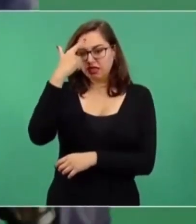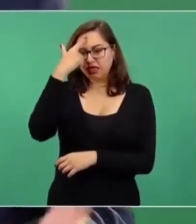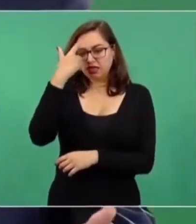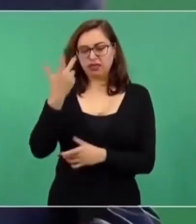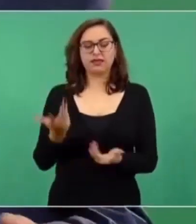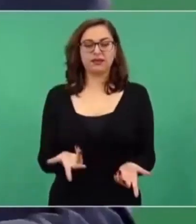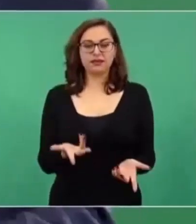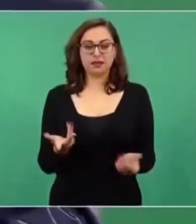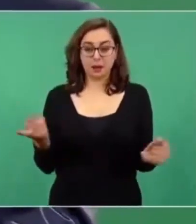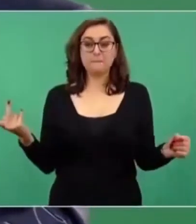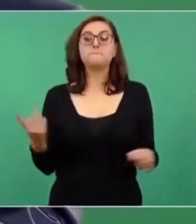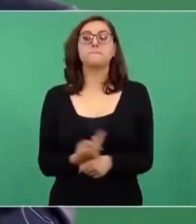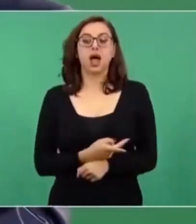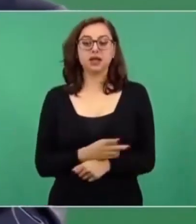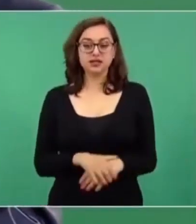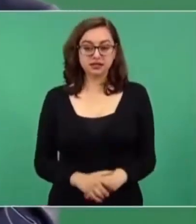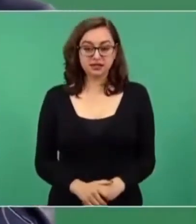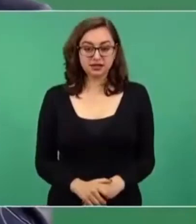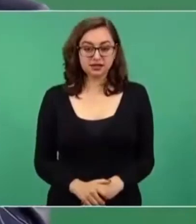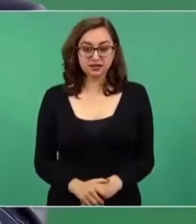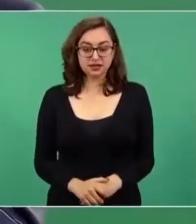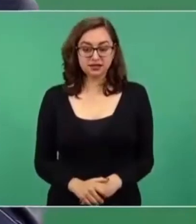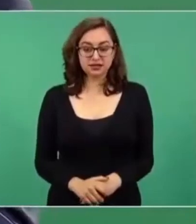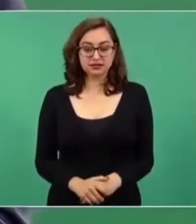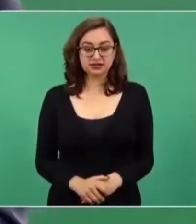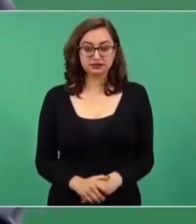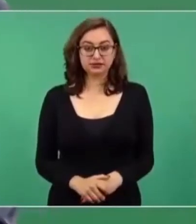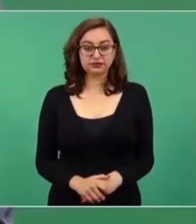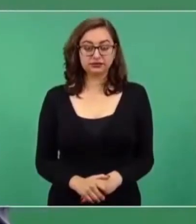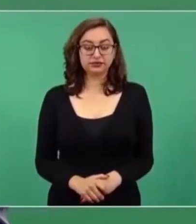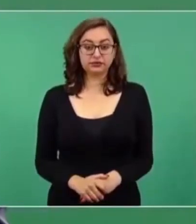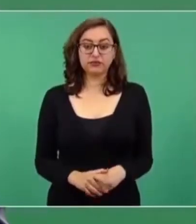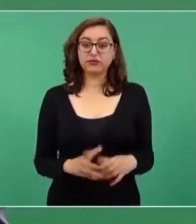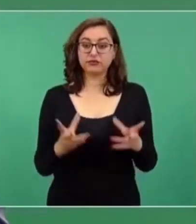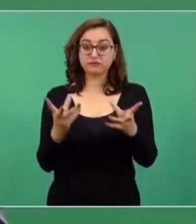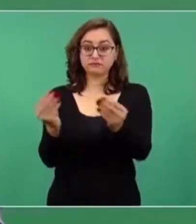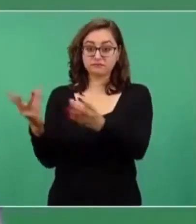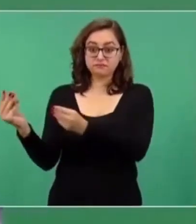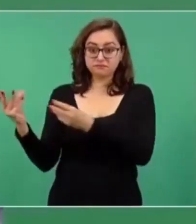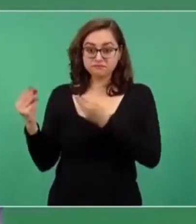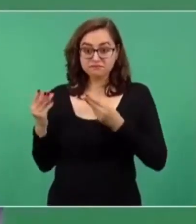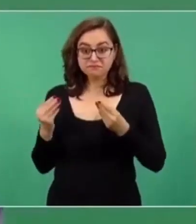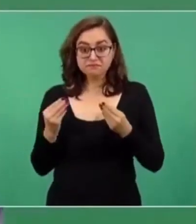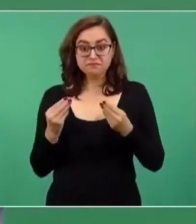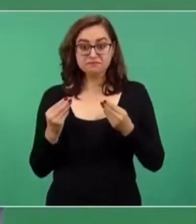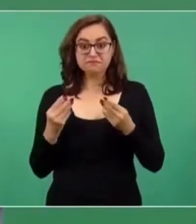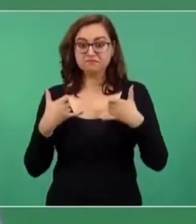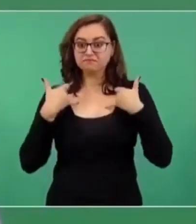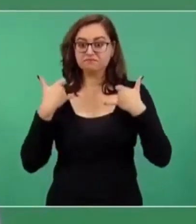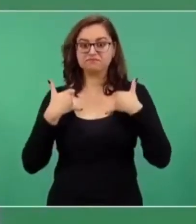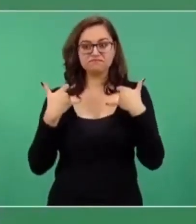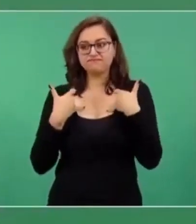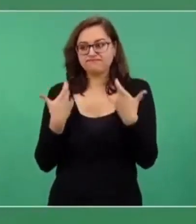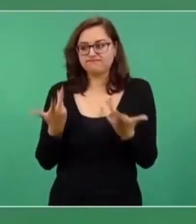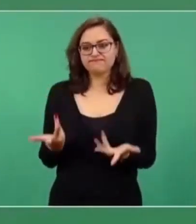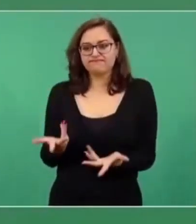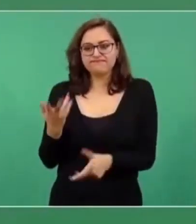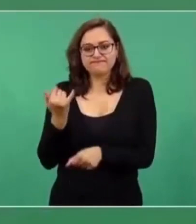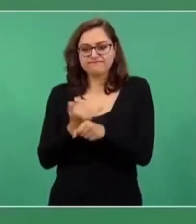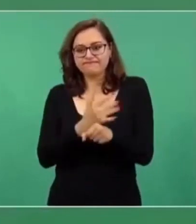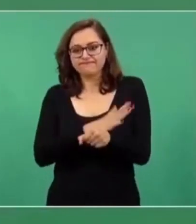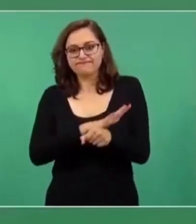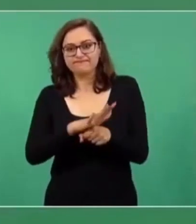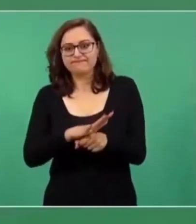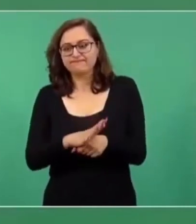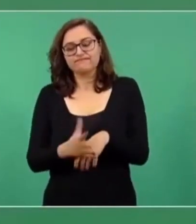por eso también muchos toman el camino de las conductas